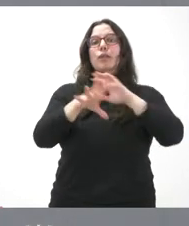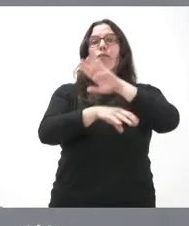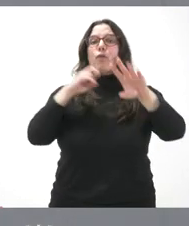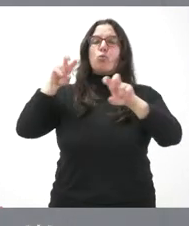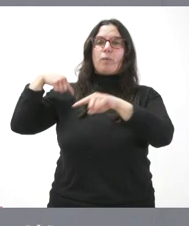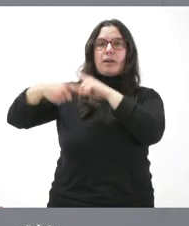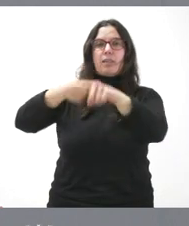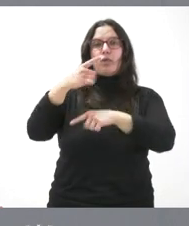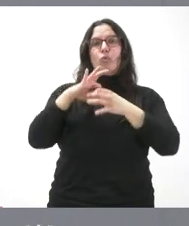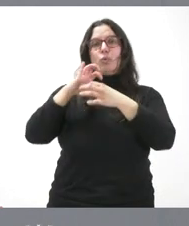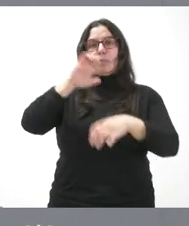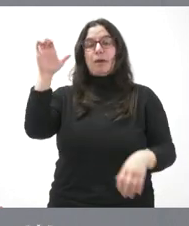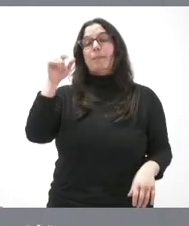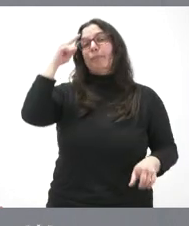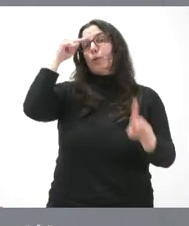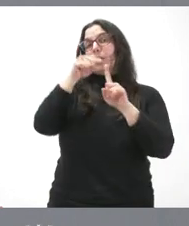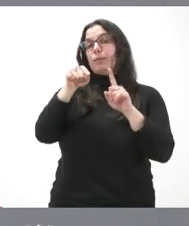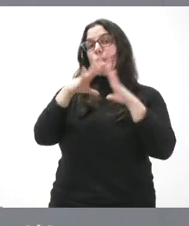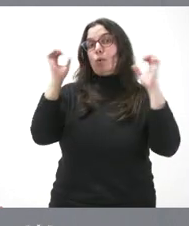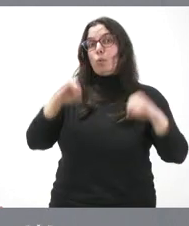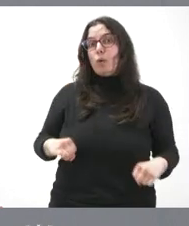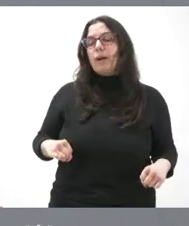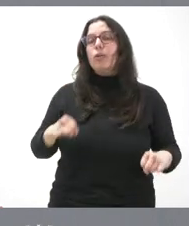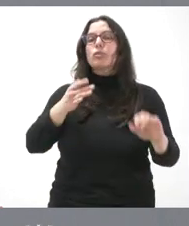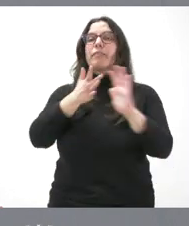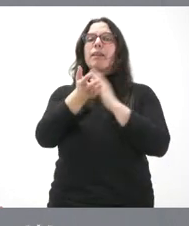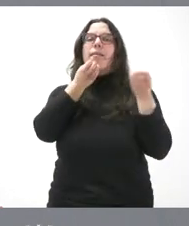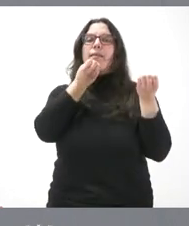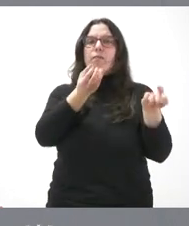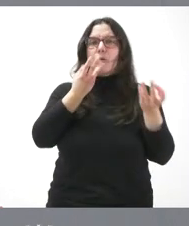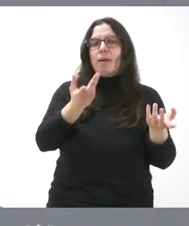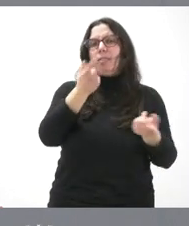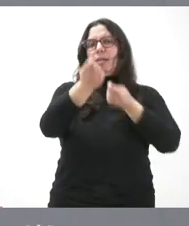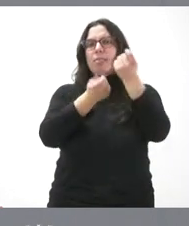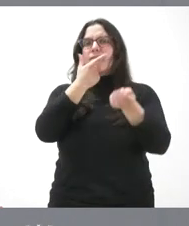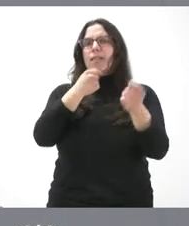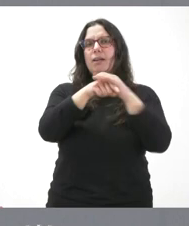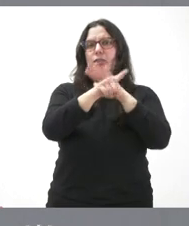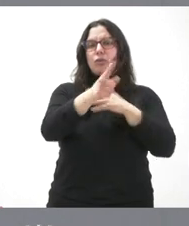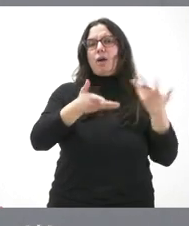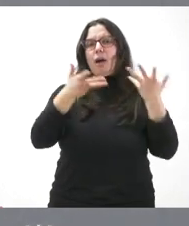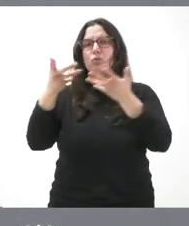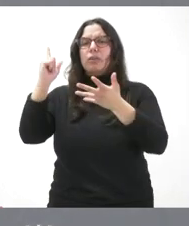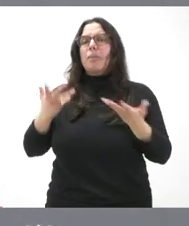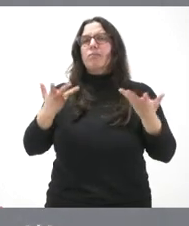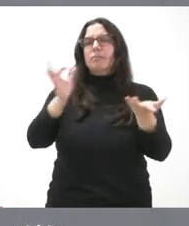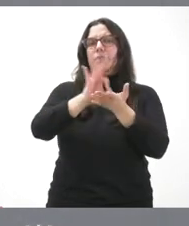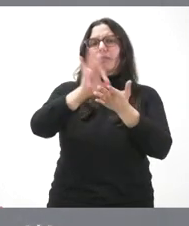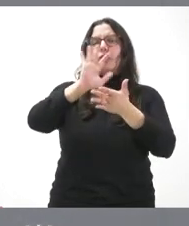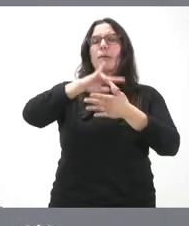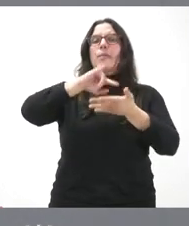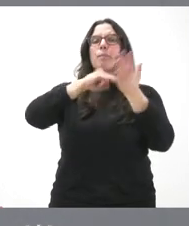Europea. El objetivo de este acuerdo es informar y facilitar la gestión de las ayudas y la prestación de servicios para gestionar los proyectos de